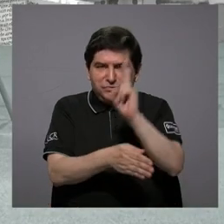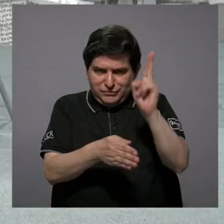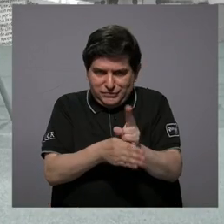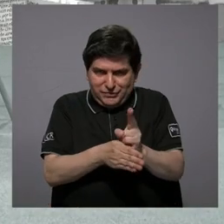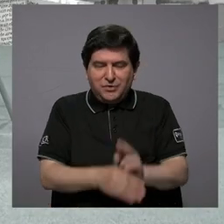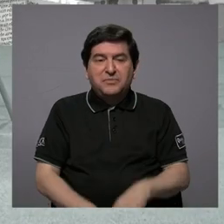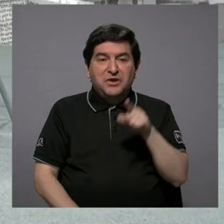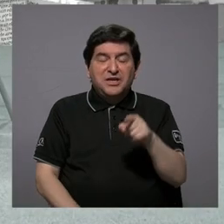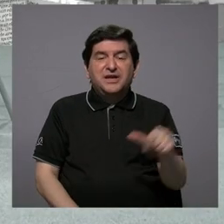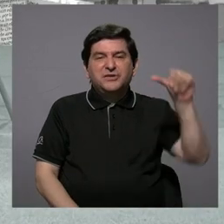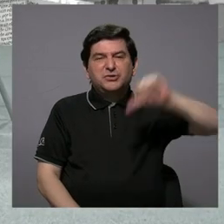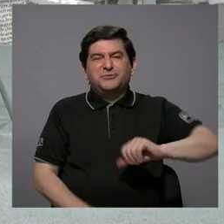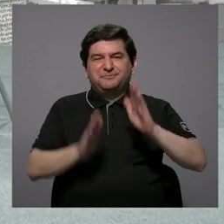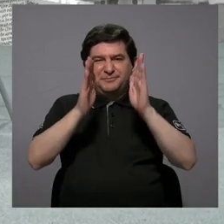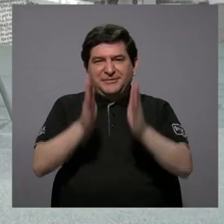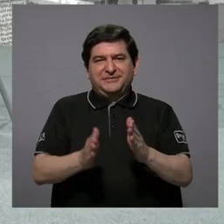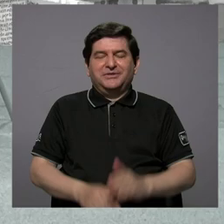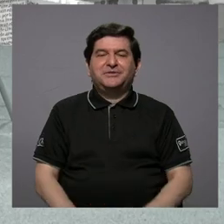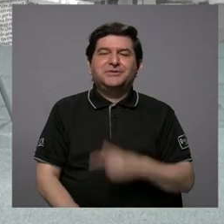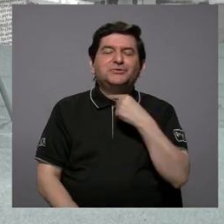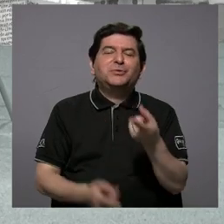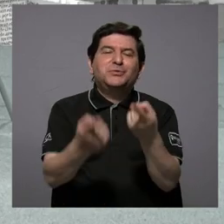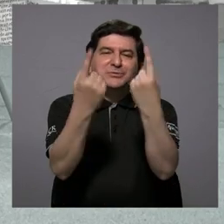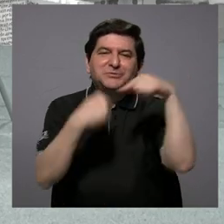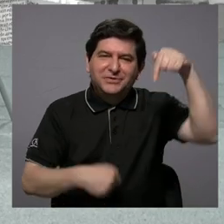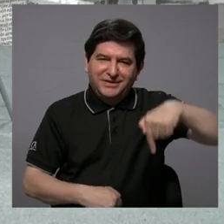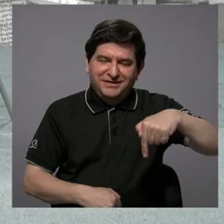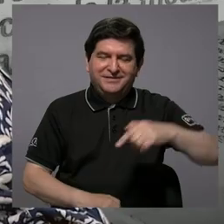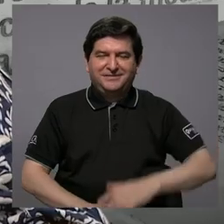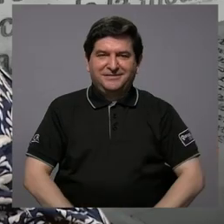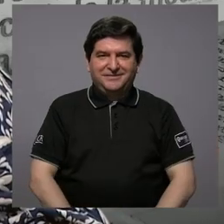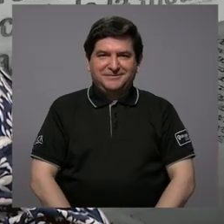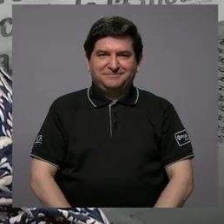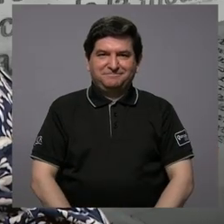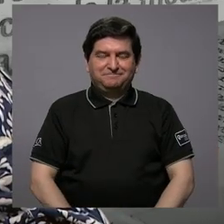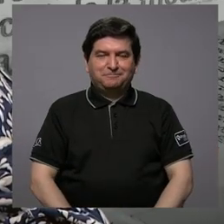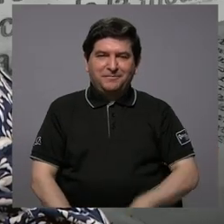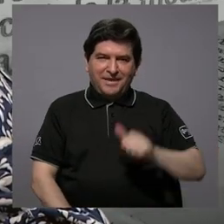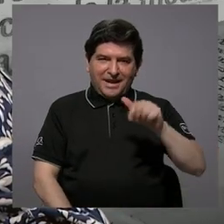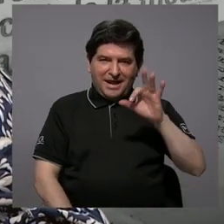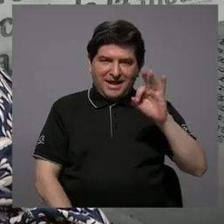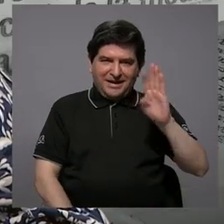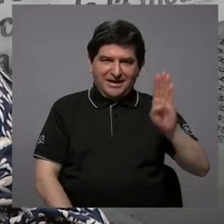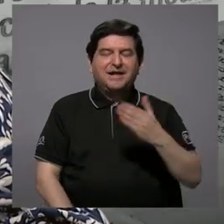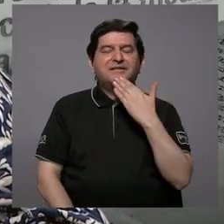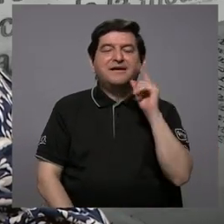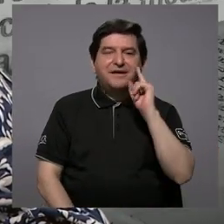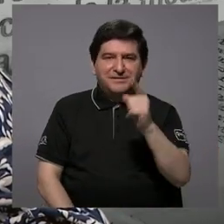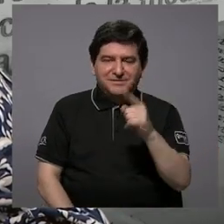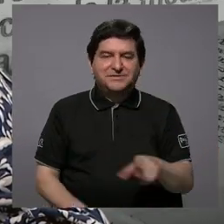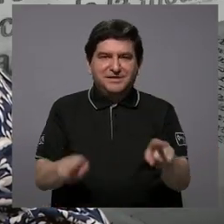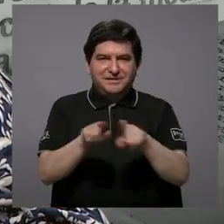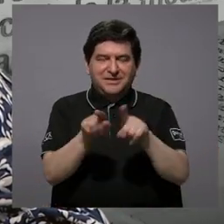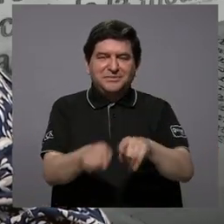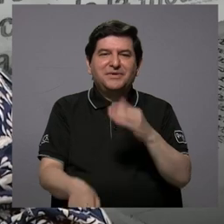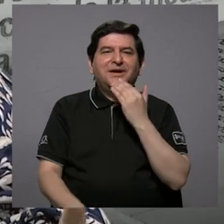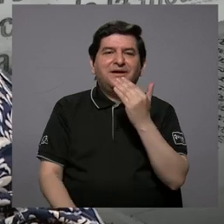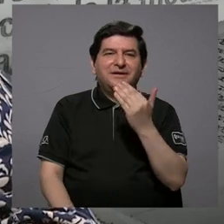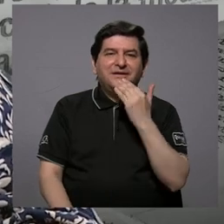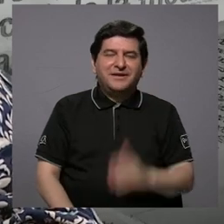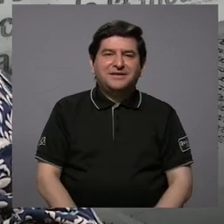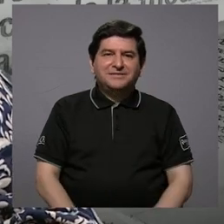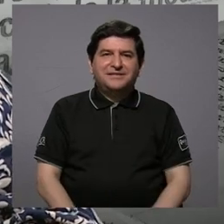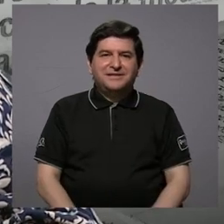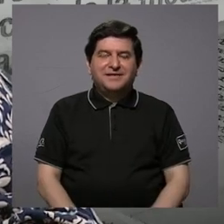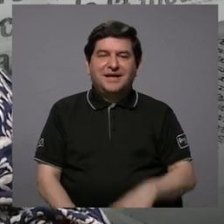fue el bando perdedor. Un gusto tenerla nuevamente aquí con nosotros. Alejandra, muchas gracias a usted y muchas gracias a